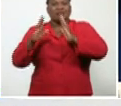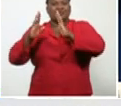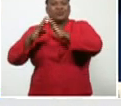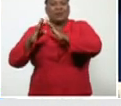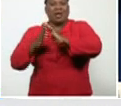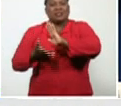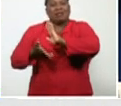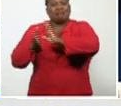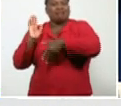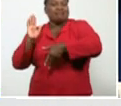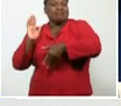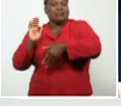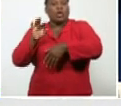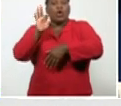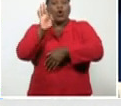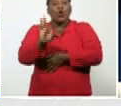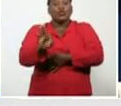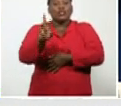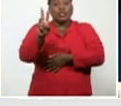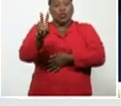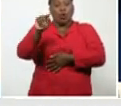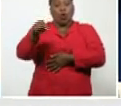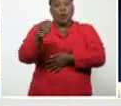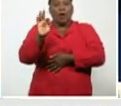,8%,